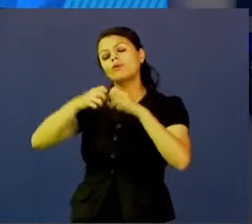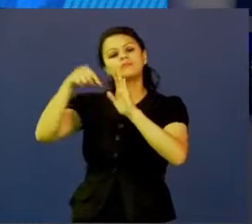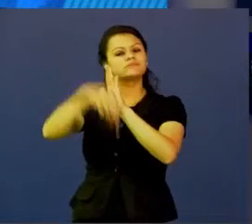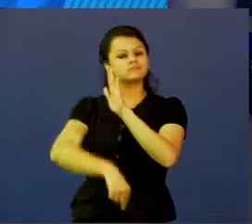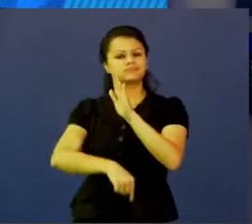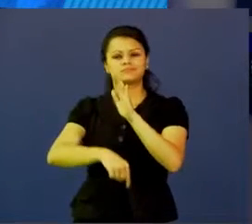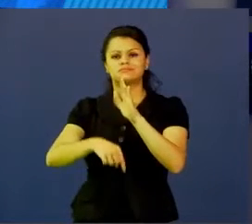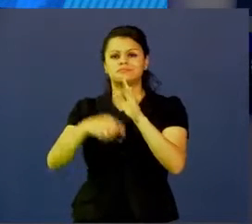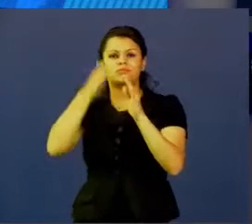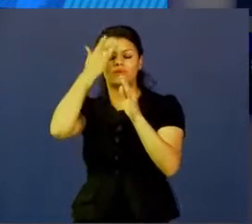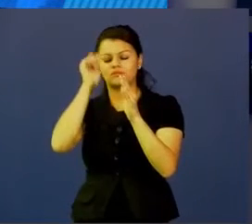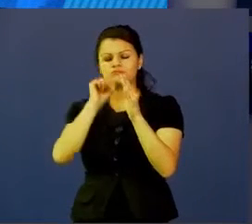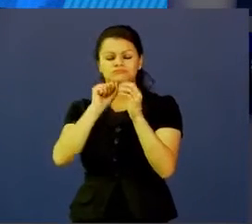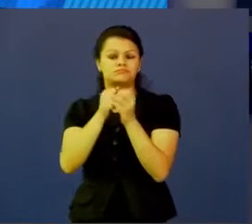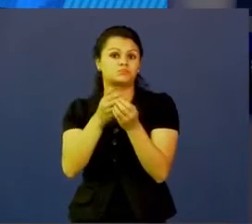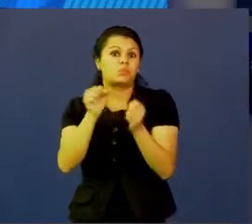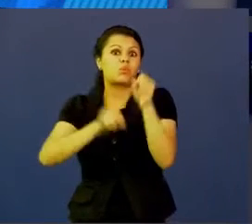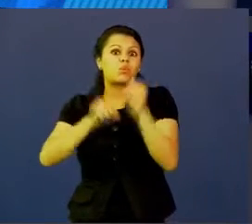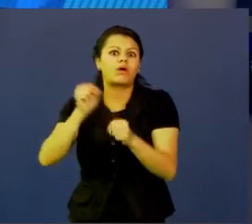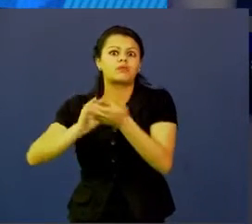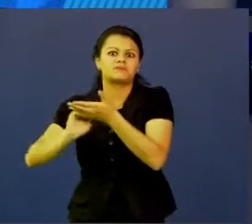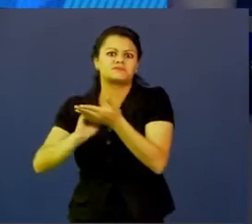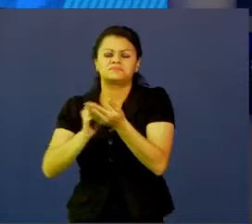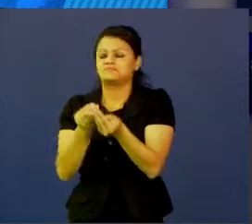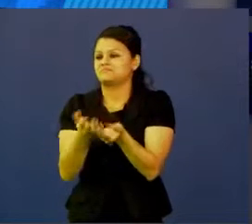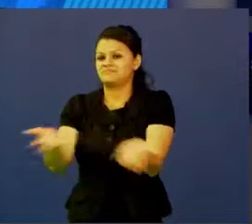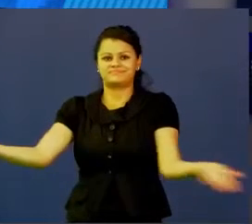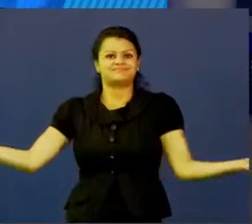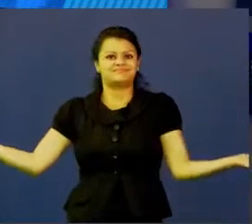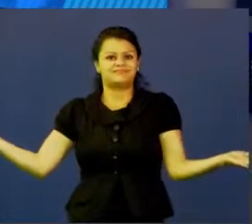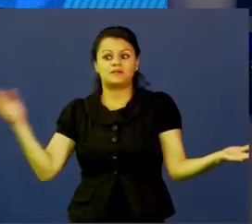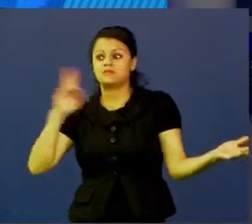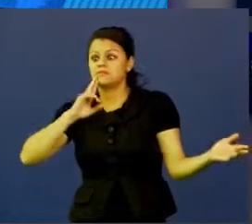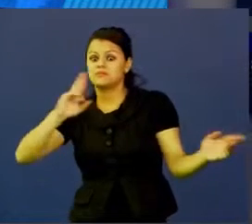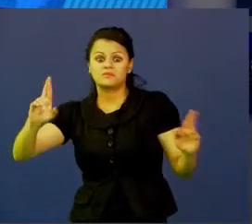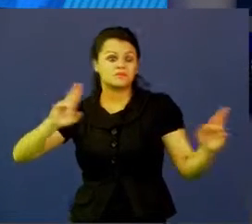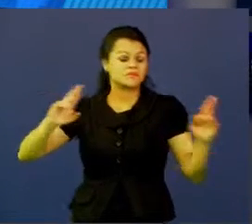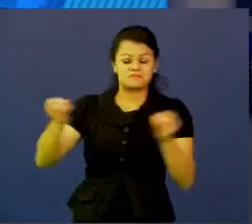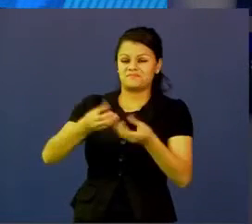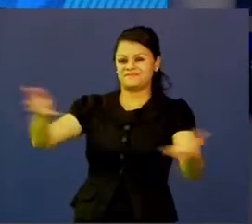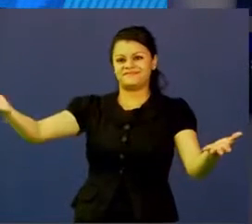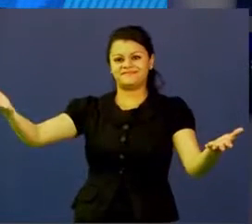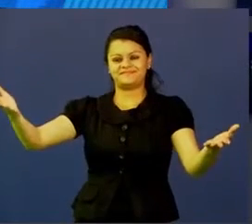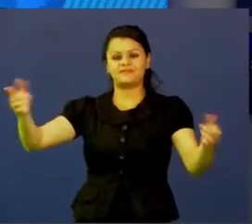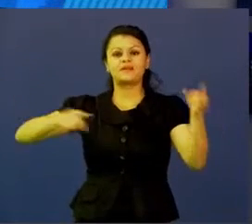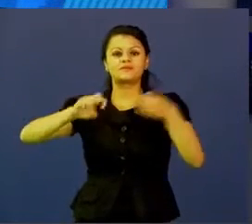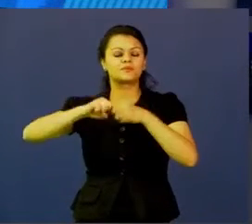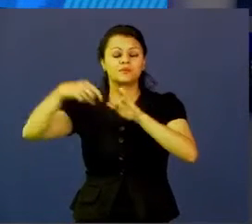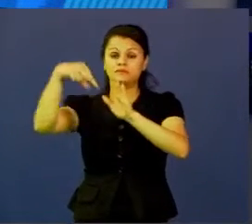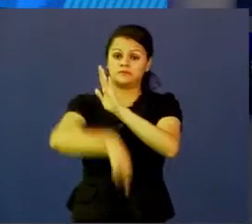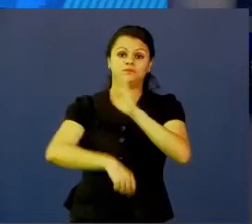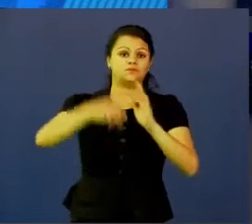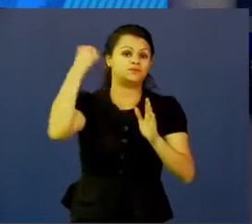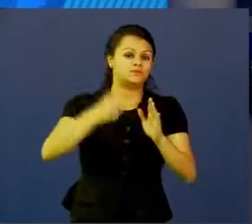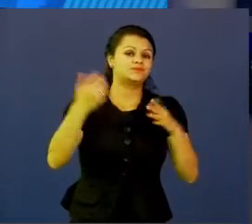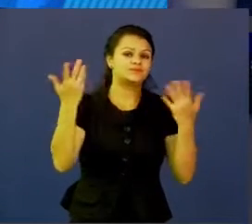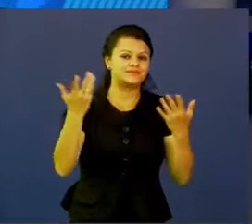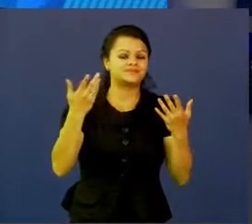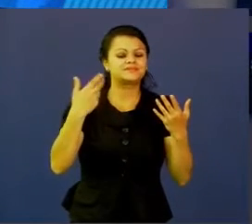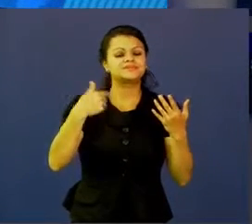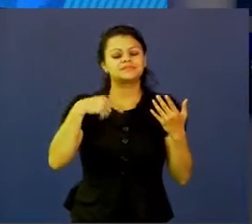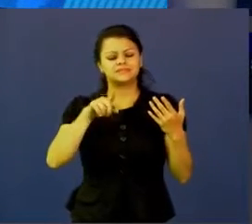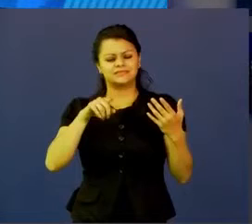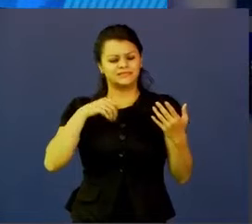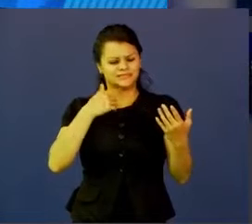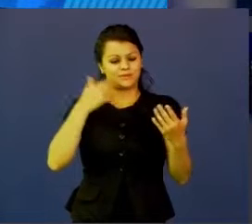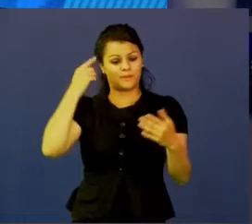variables y muchos posibles resultados y tengo problemas complejos que hacia allá va, digamos, enfocado al pensamiento de